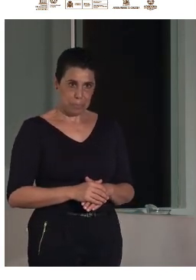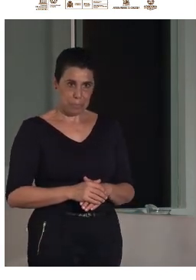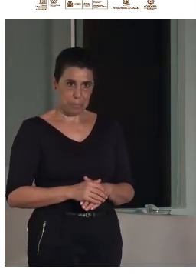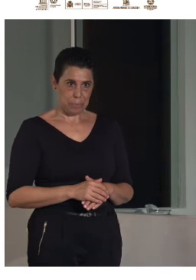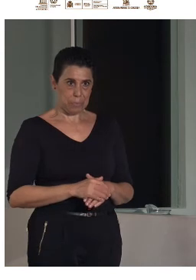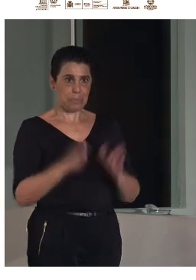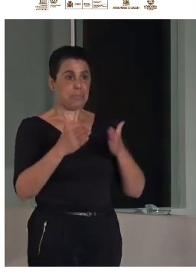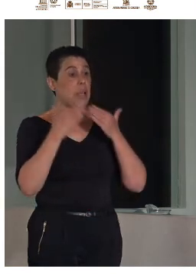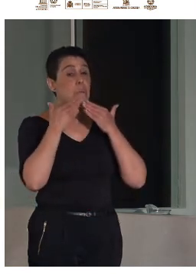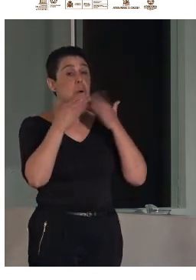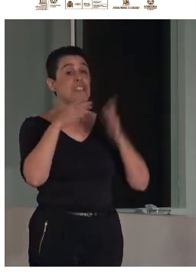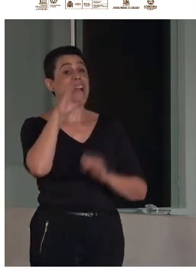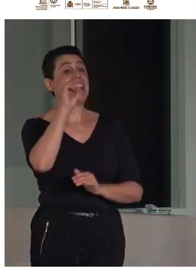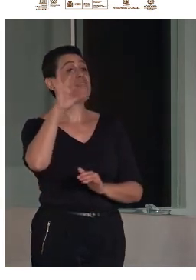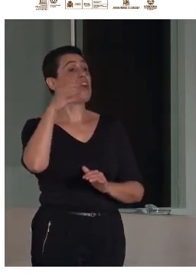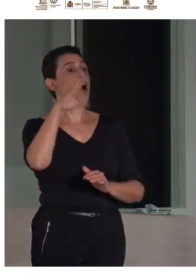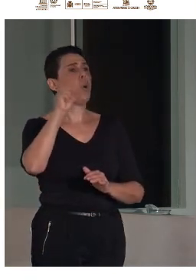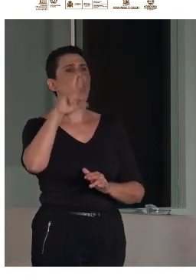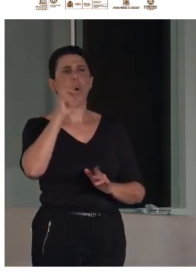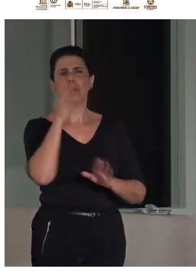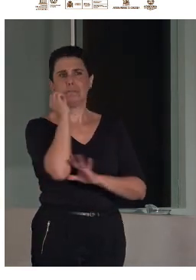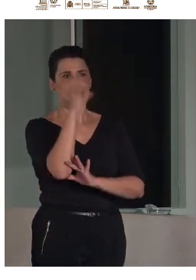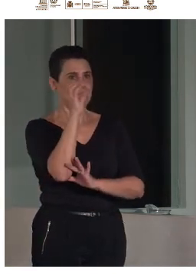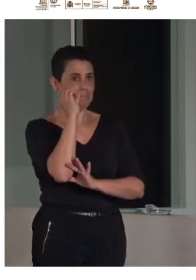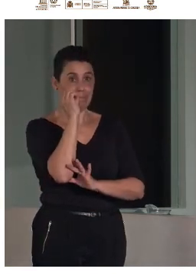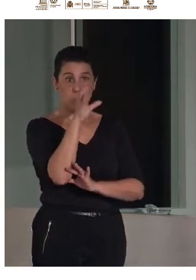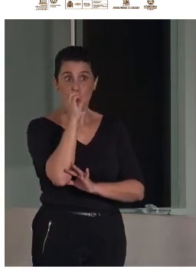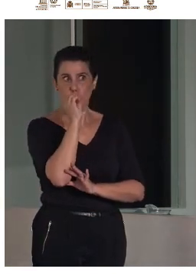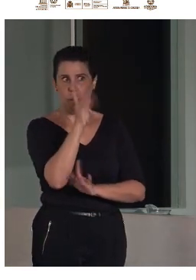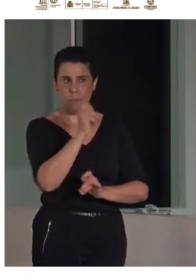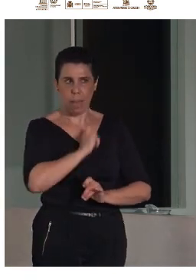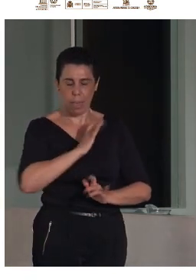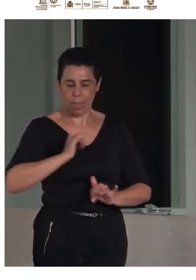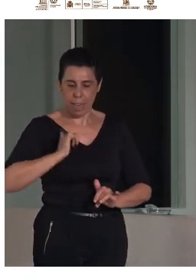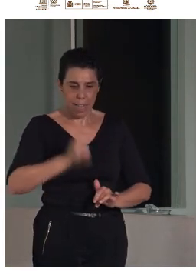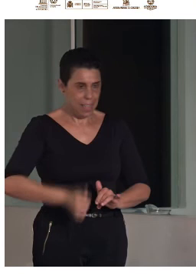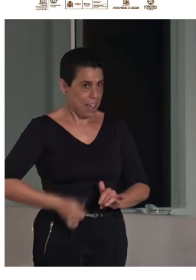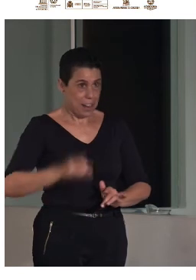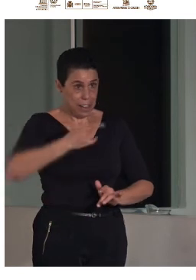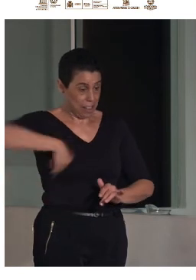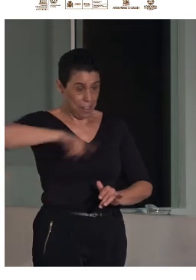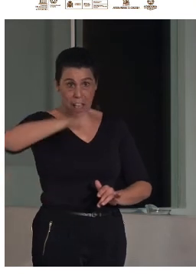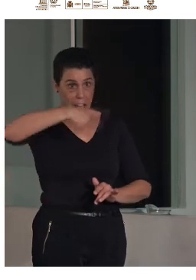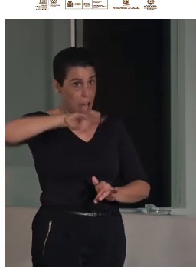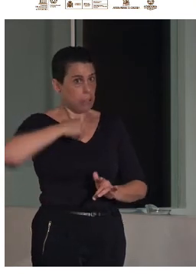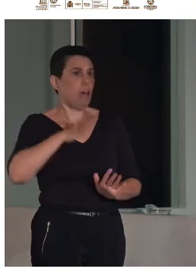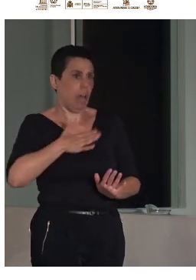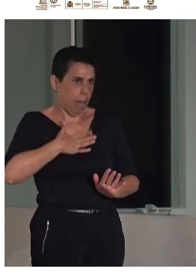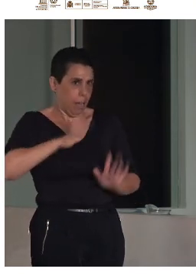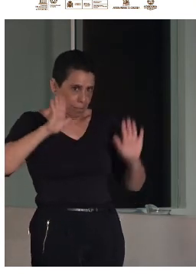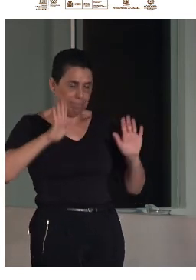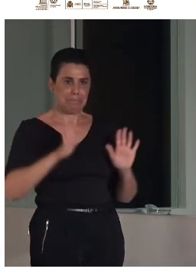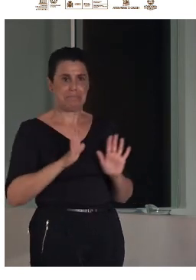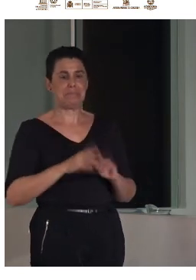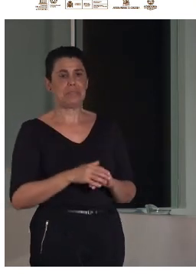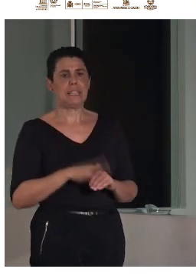gracias Oscar ha sido una intervención muy bueno que nos ha enriquecido seguro que mucho a todos a mí desde luego te quería hacer una